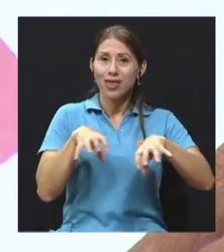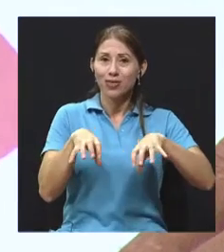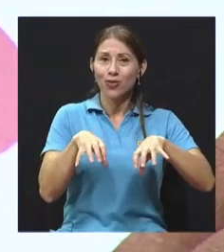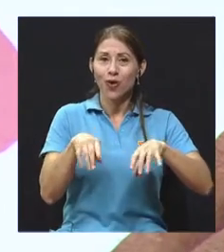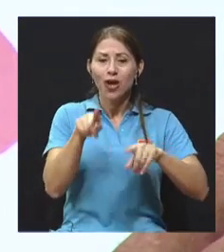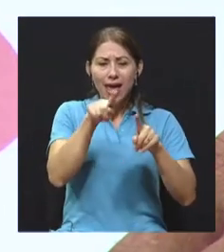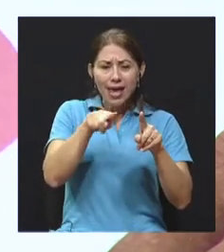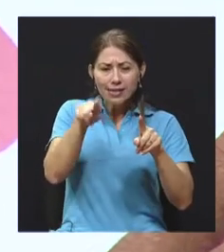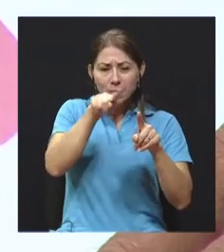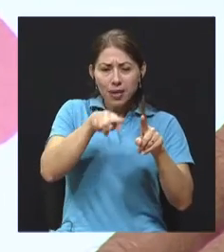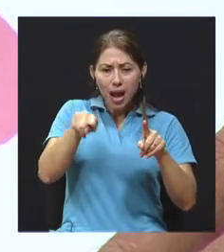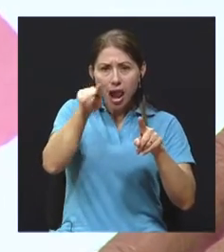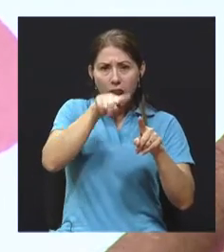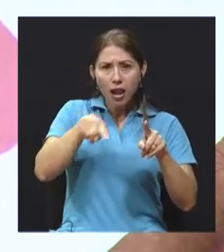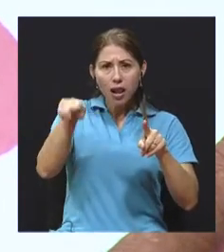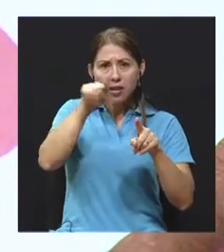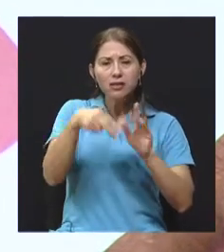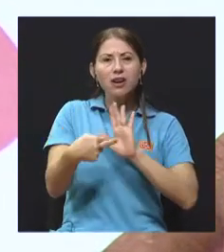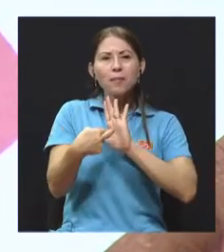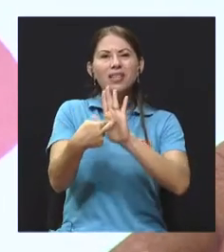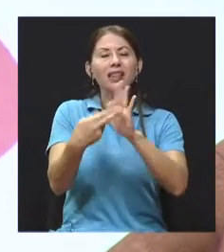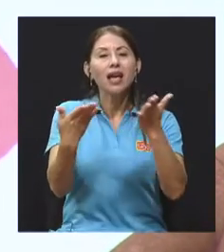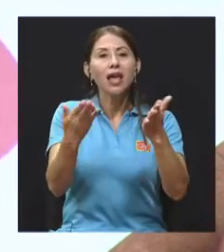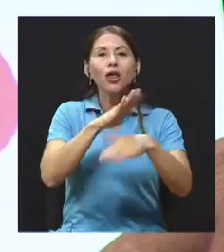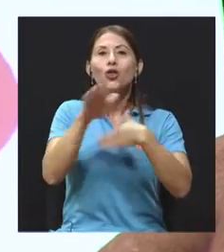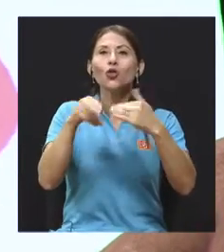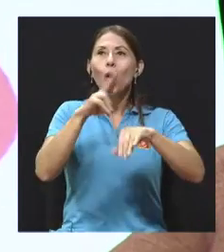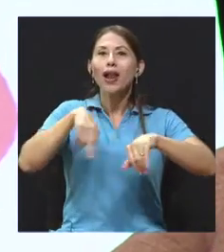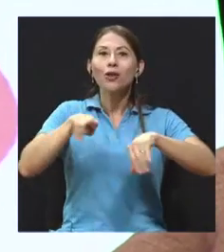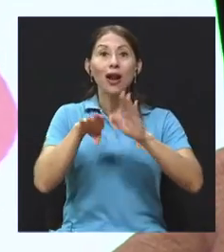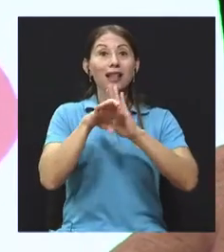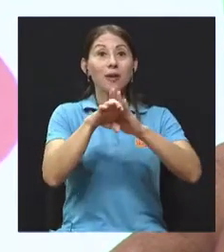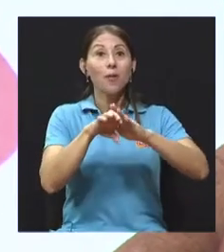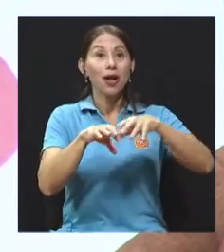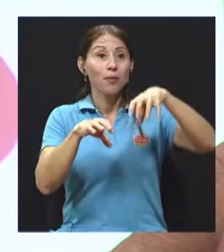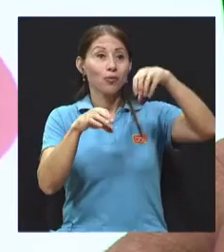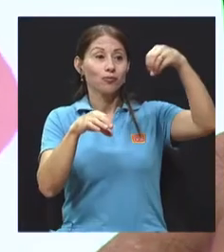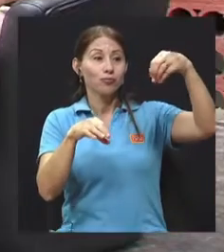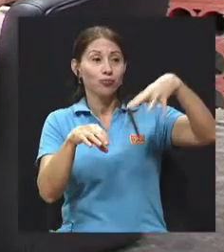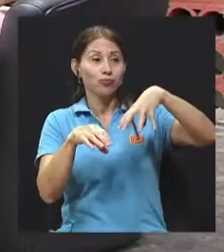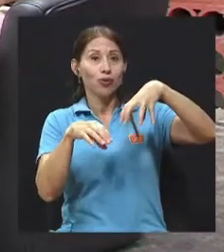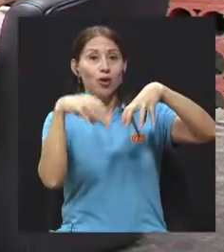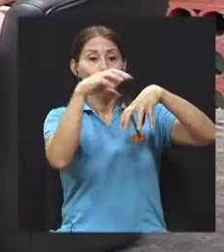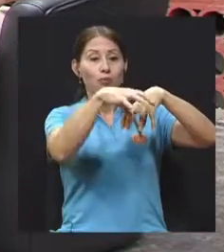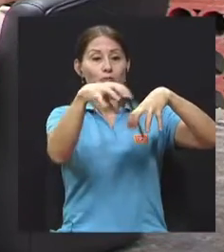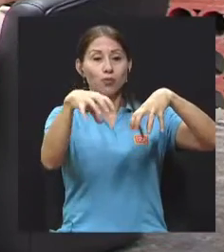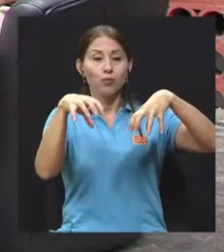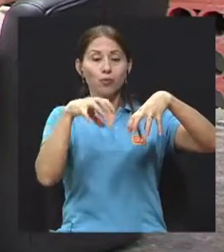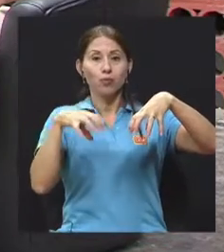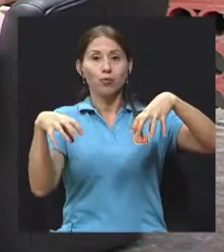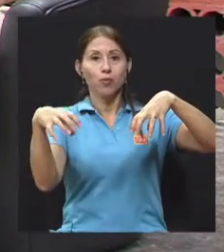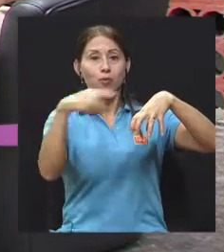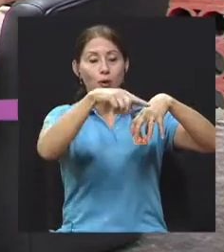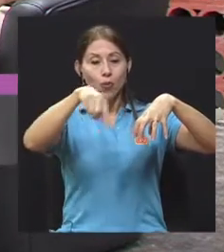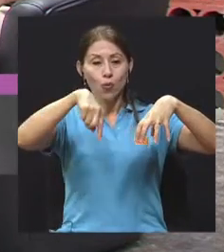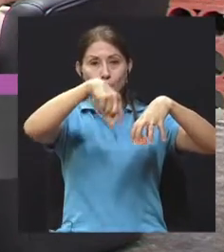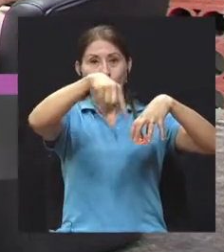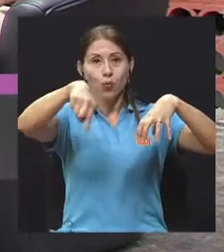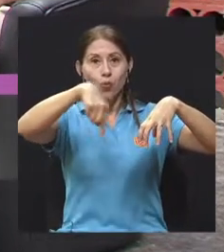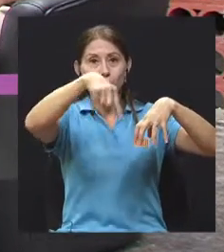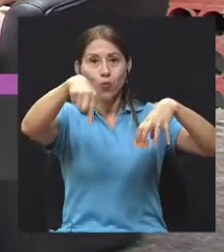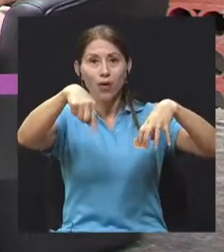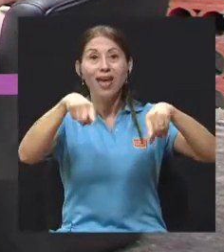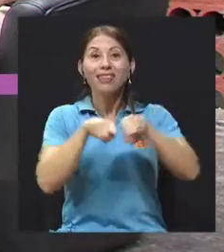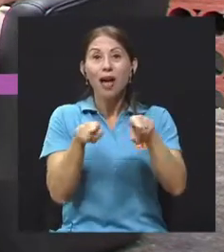espiral porque está representada en toda la naturaleza, desde las galaxias hasta un caracol de jardín, tienen una espiral igual, entonces la representamos